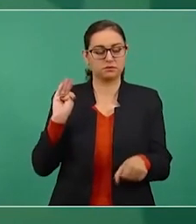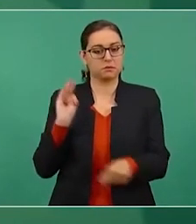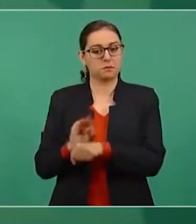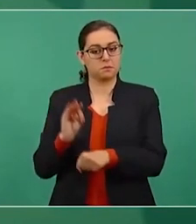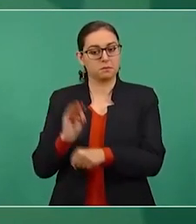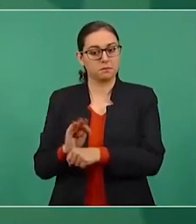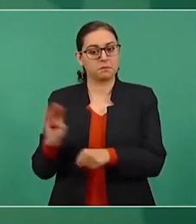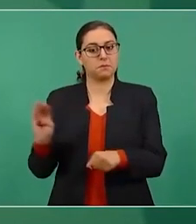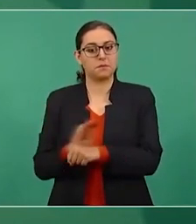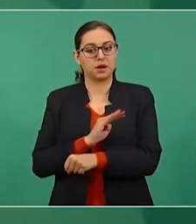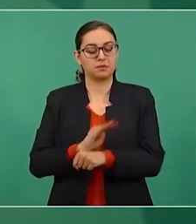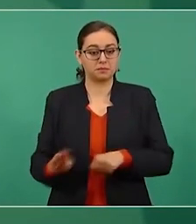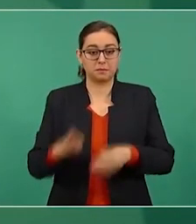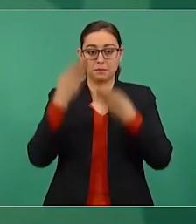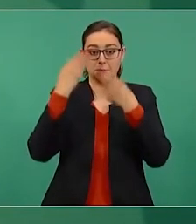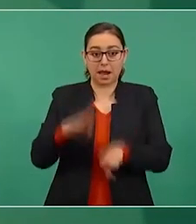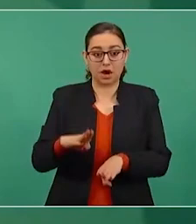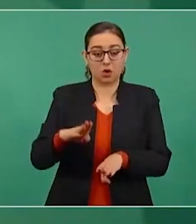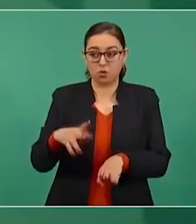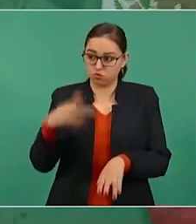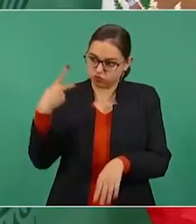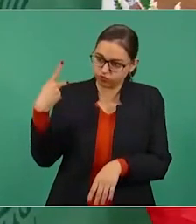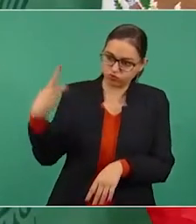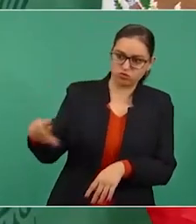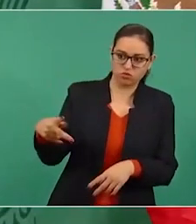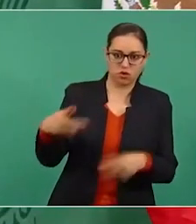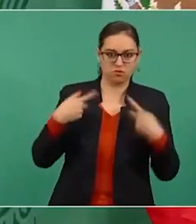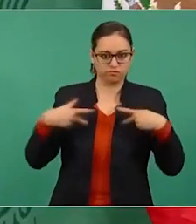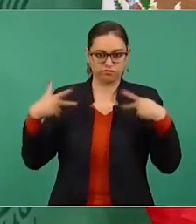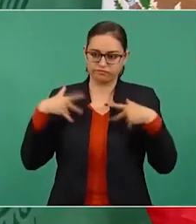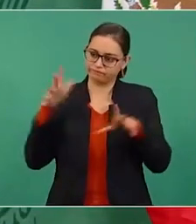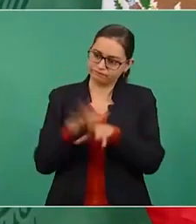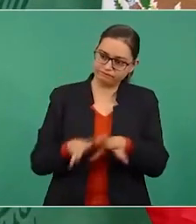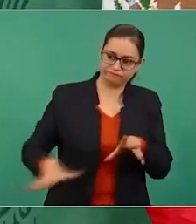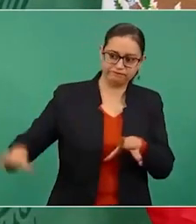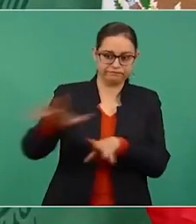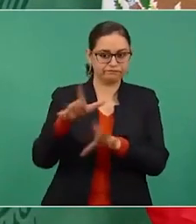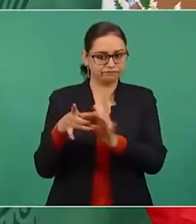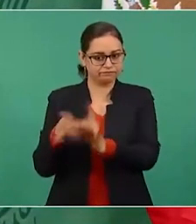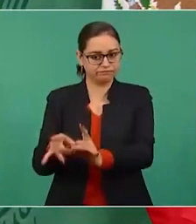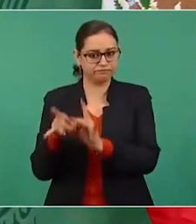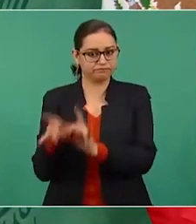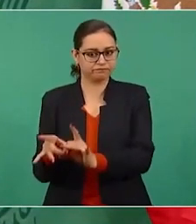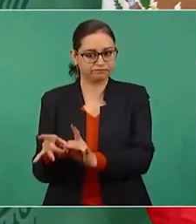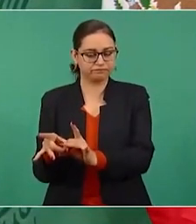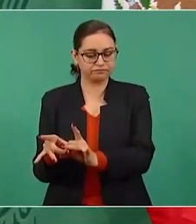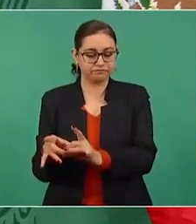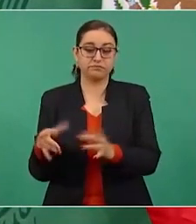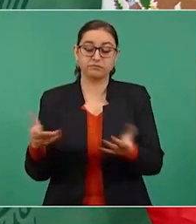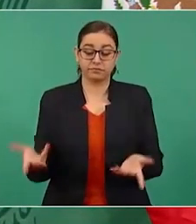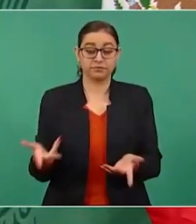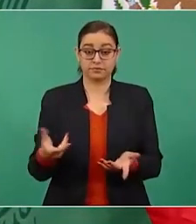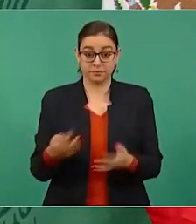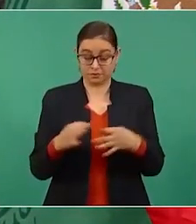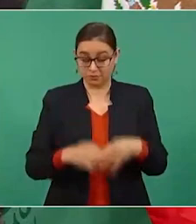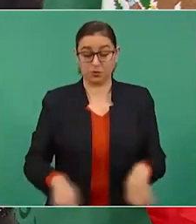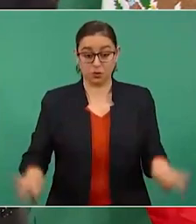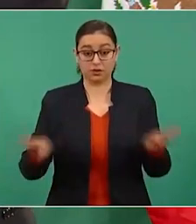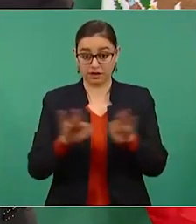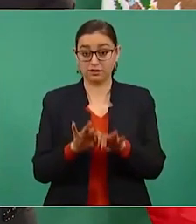Es el Banco del Pueblo, que es un instrumento. También lo importante